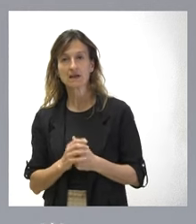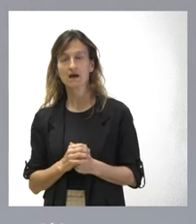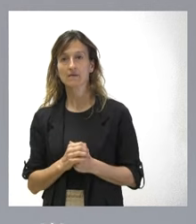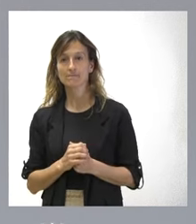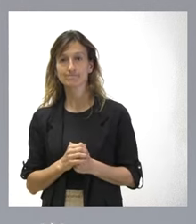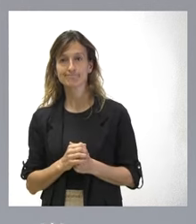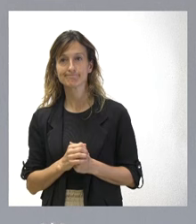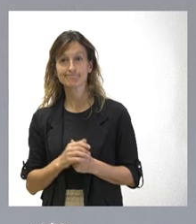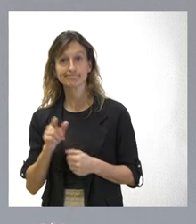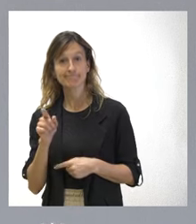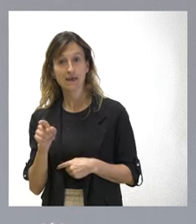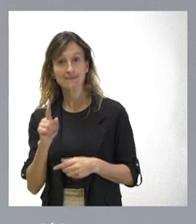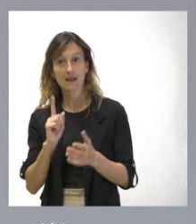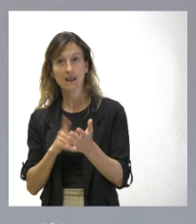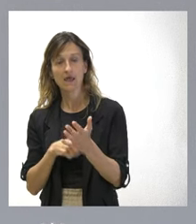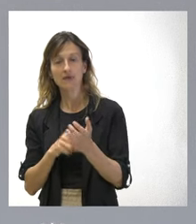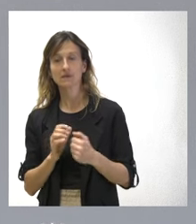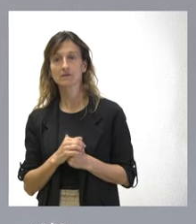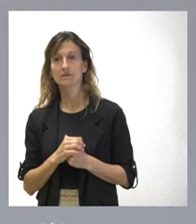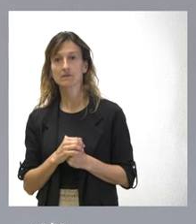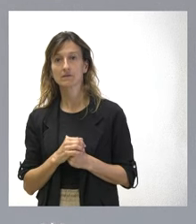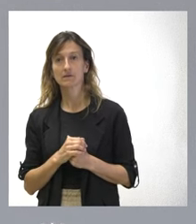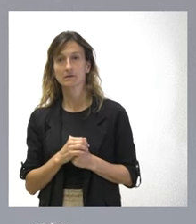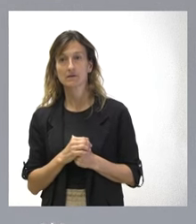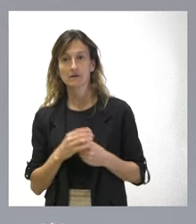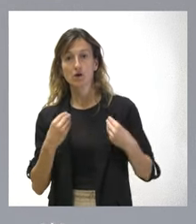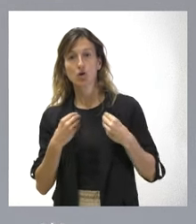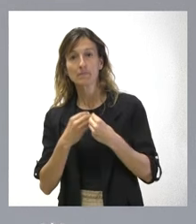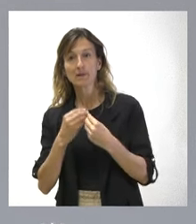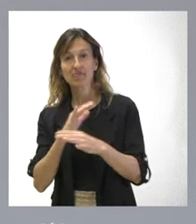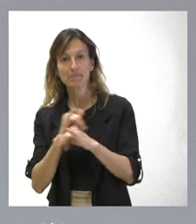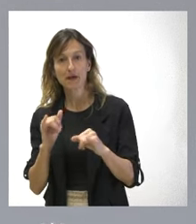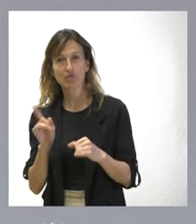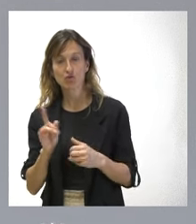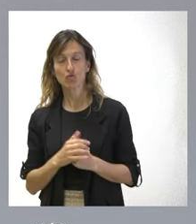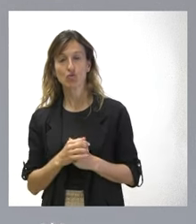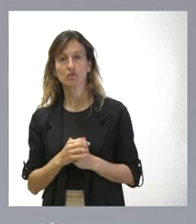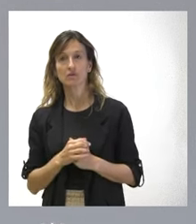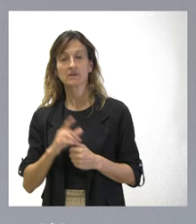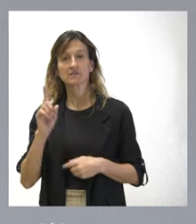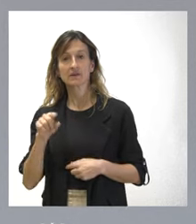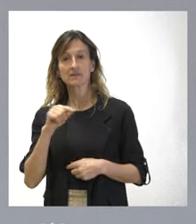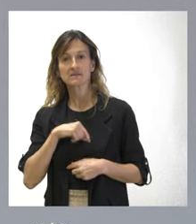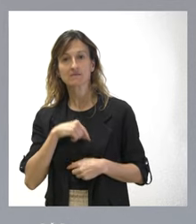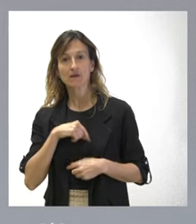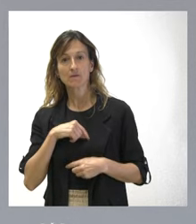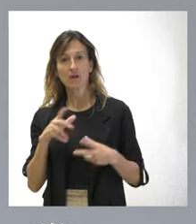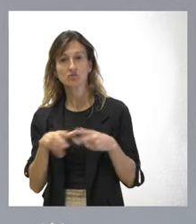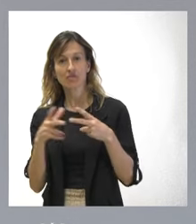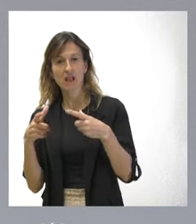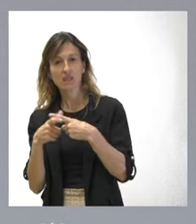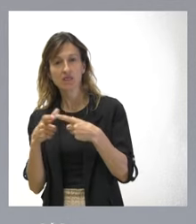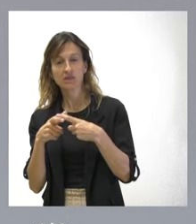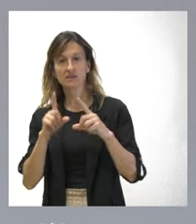no solo no ha pacificado la convivencia, sino que ha generado, como les decía, una conflictividad social e